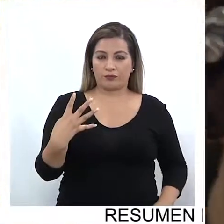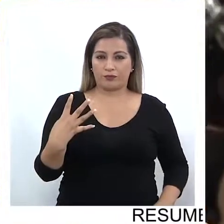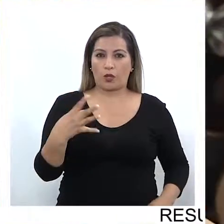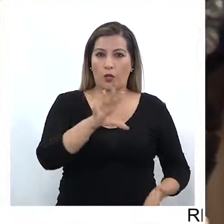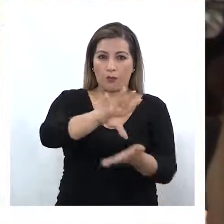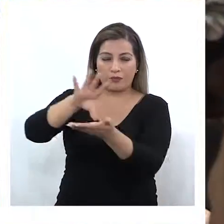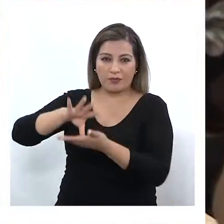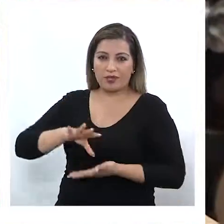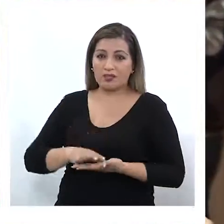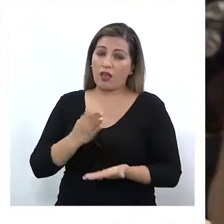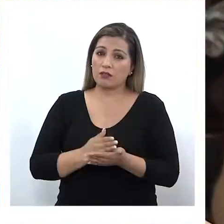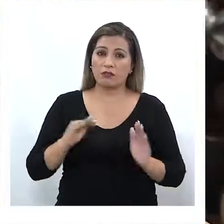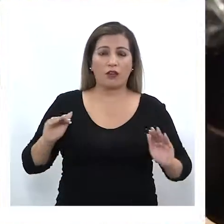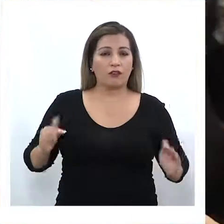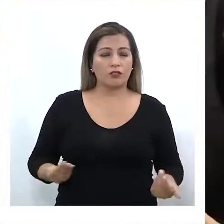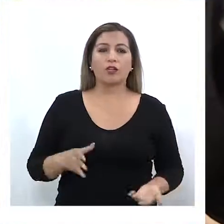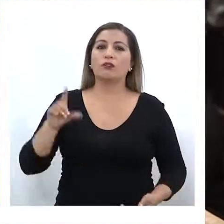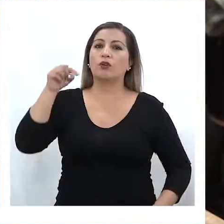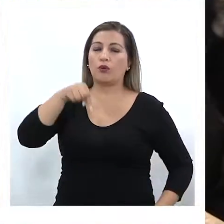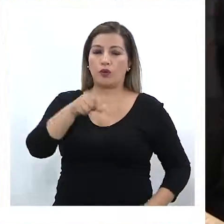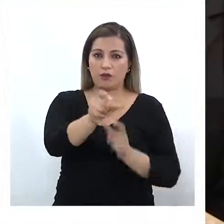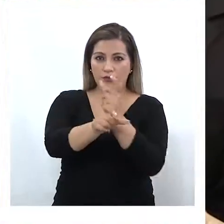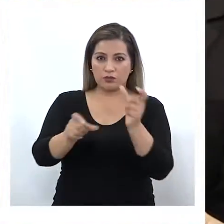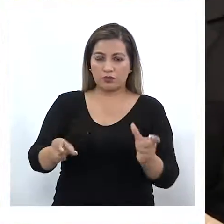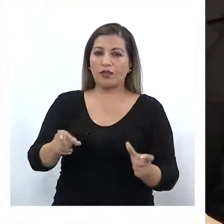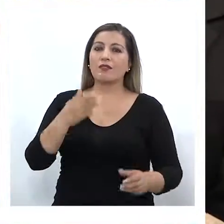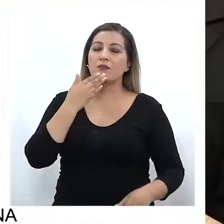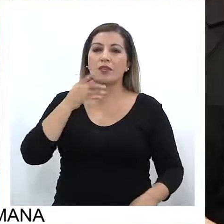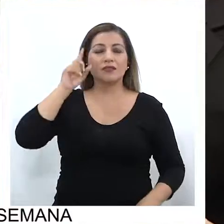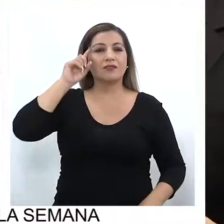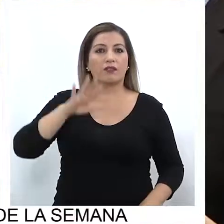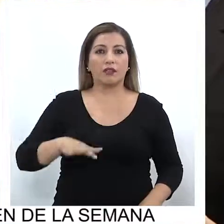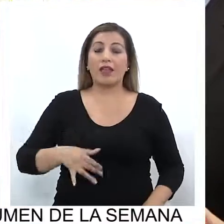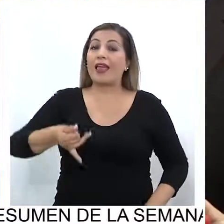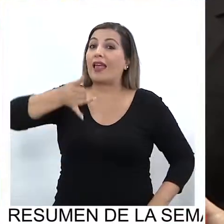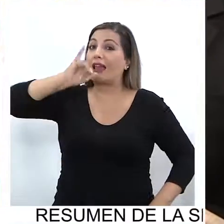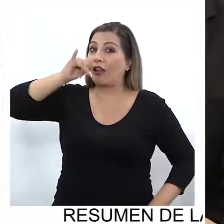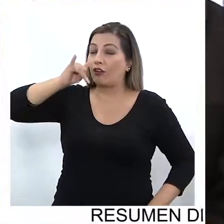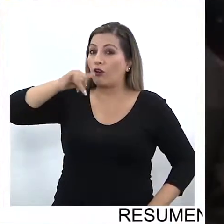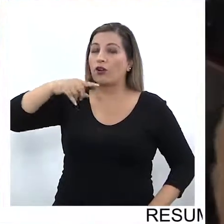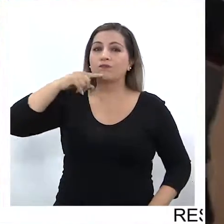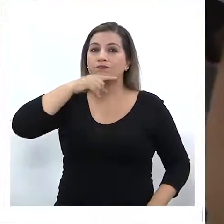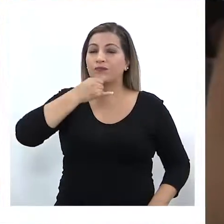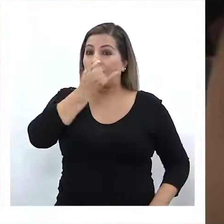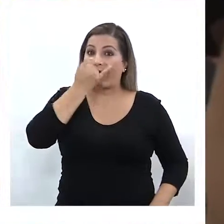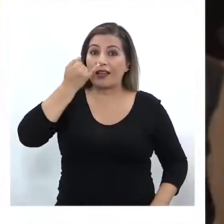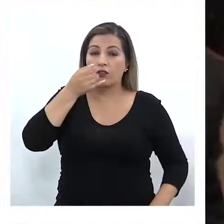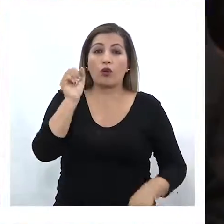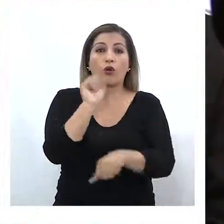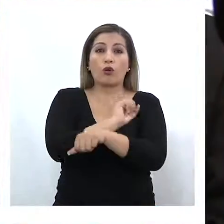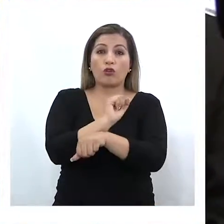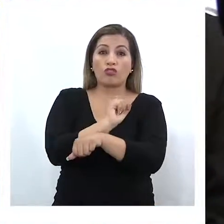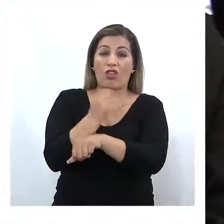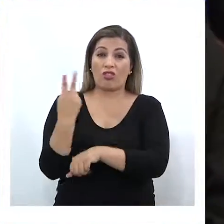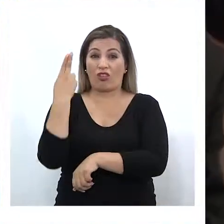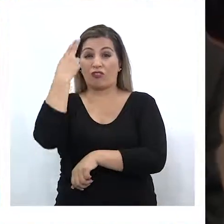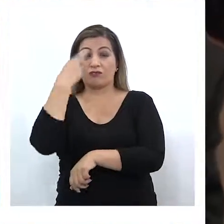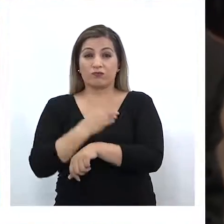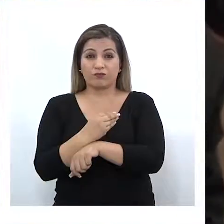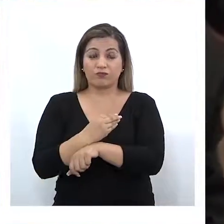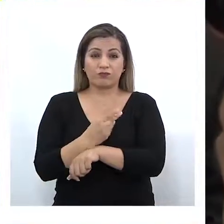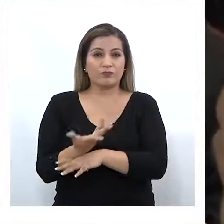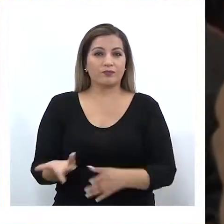al día de hoy y para que la gente también lo sepa. El alcohol, la droga, conducir con este tipo de efectos